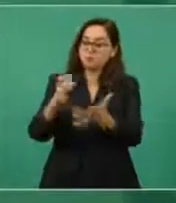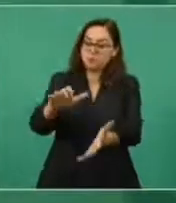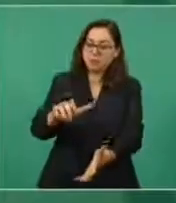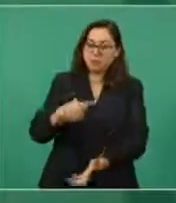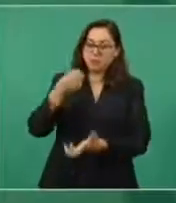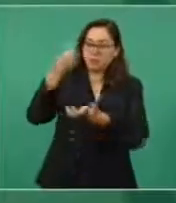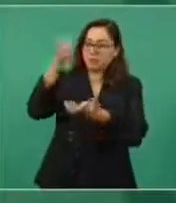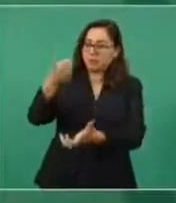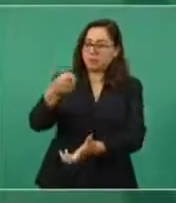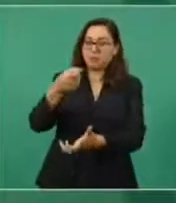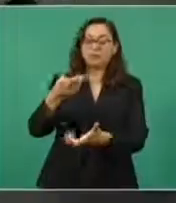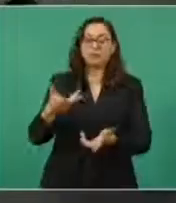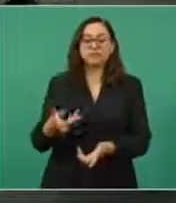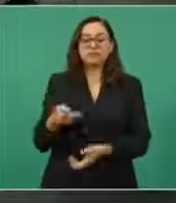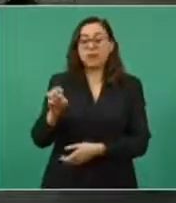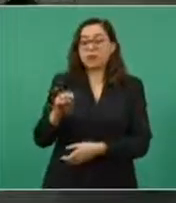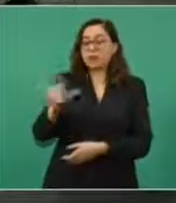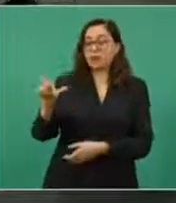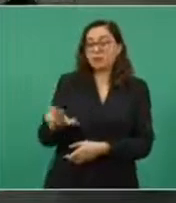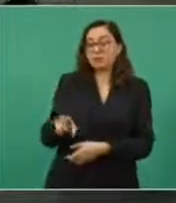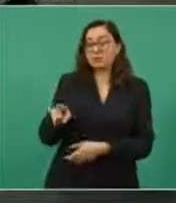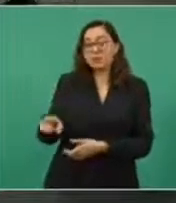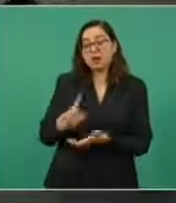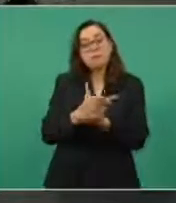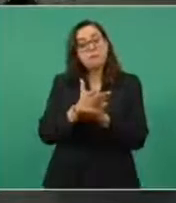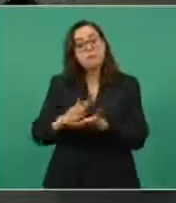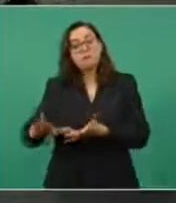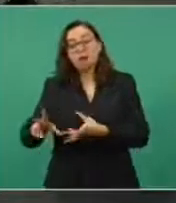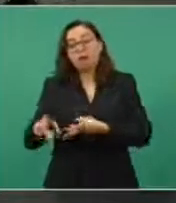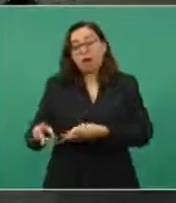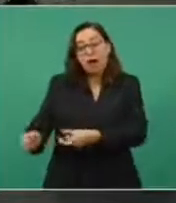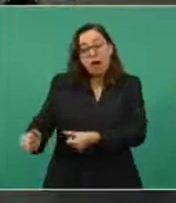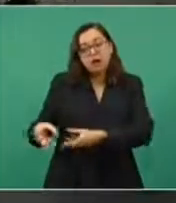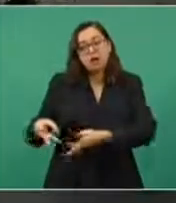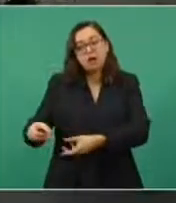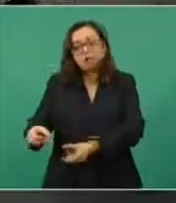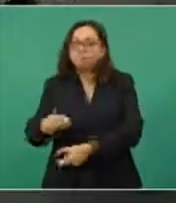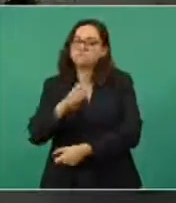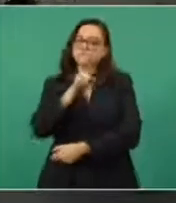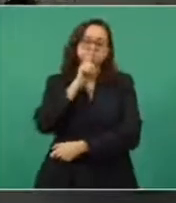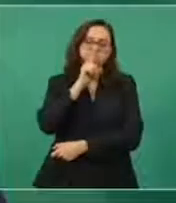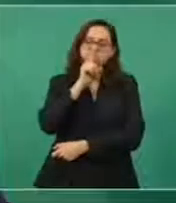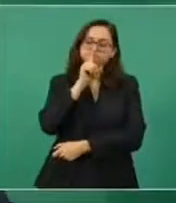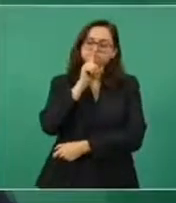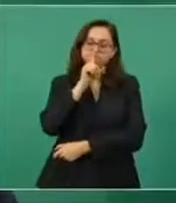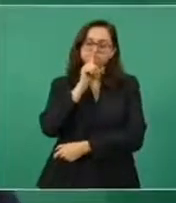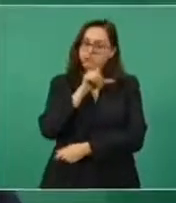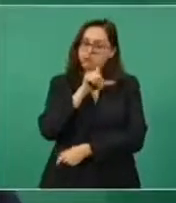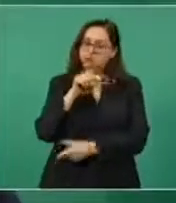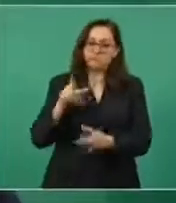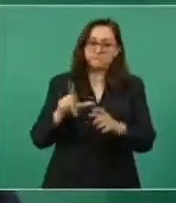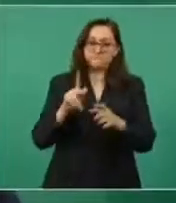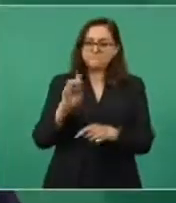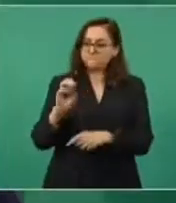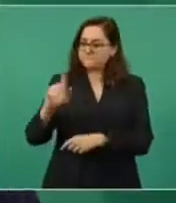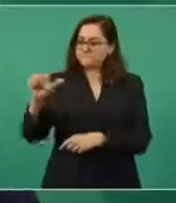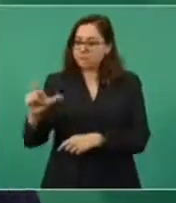que ver a Pemex aparte de lo que es el gobierno de la República.